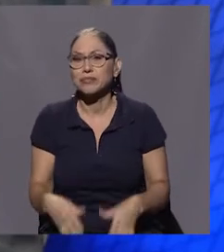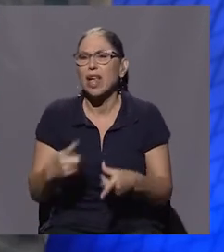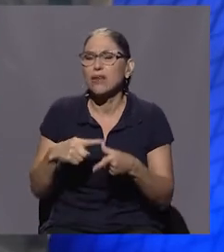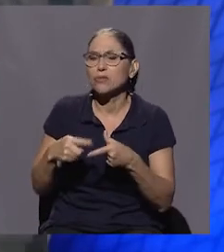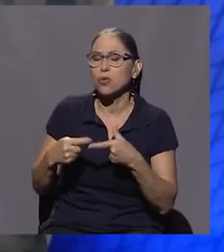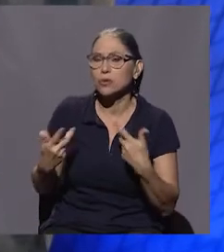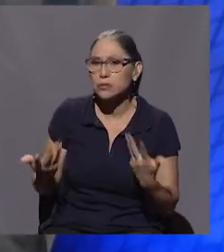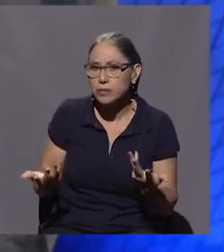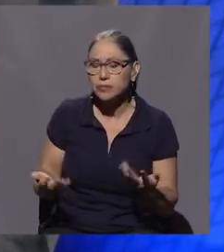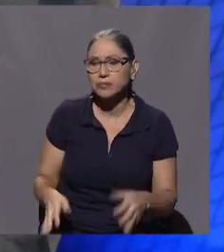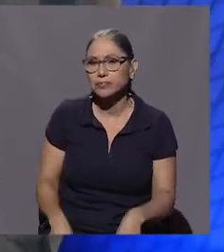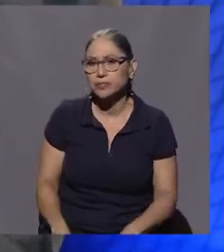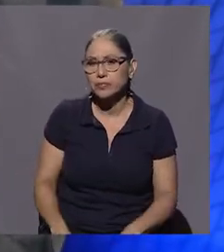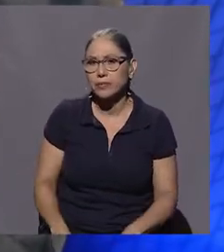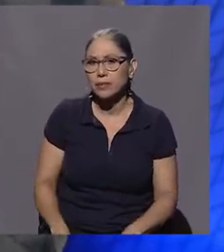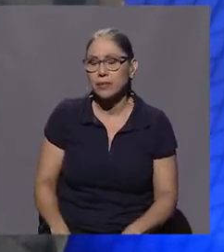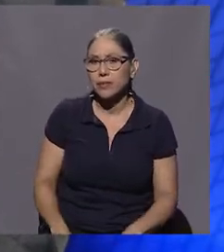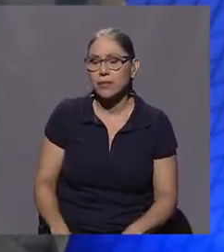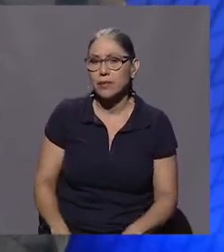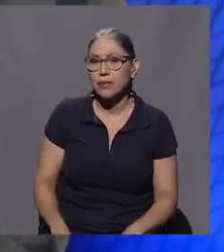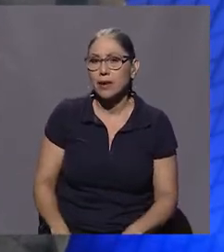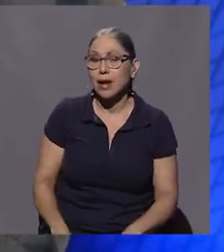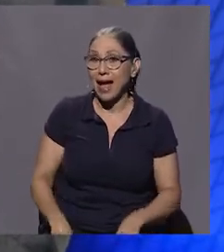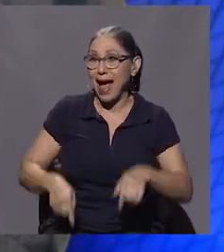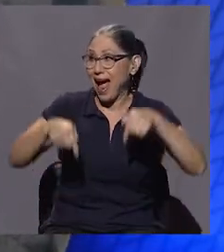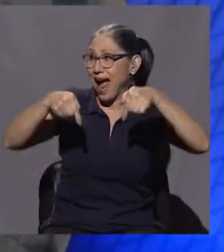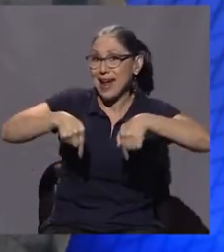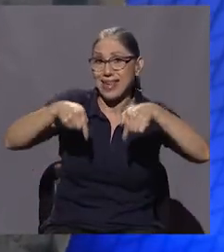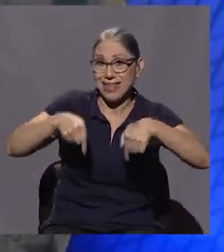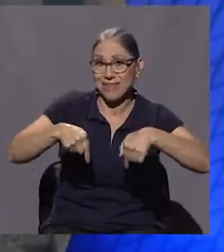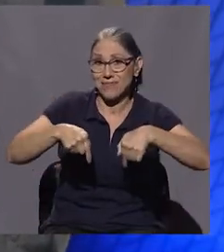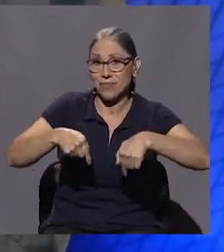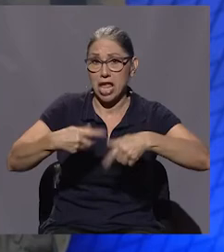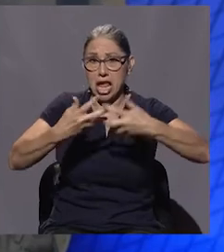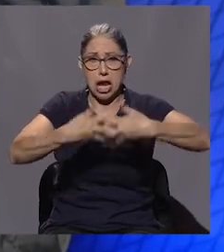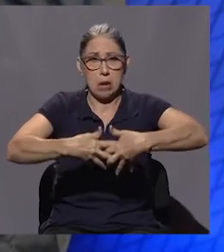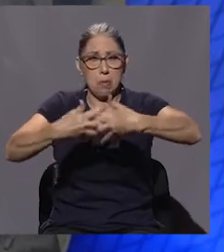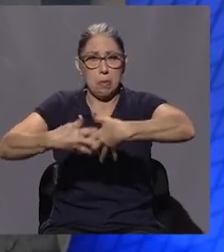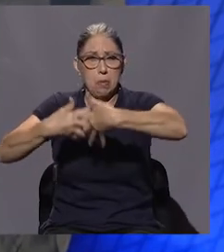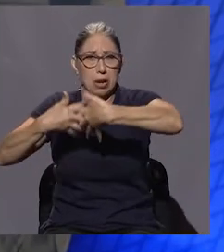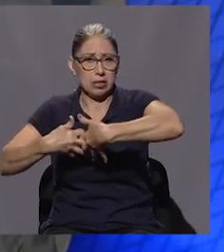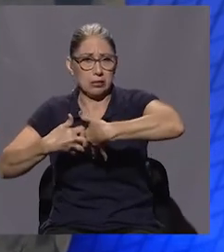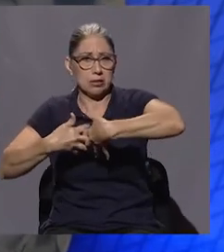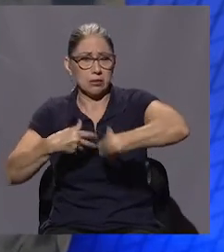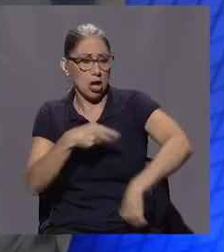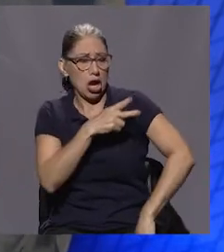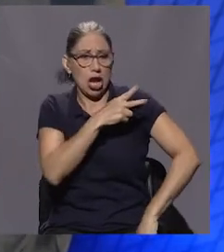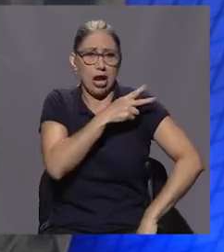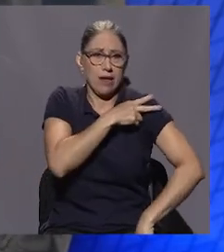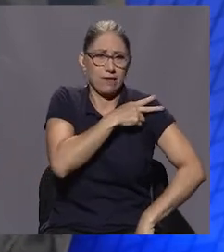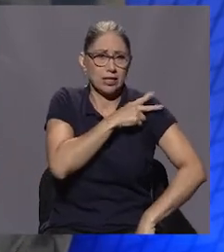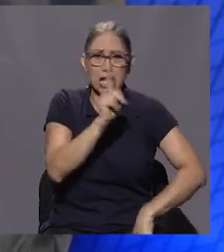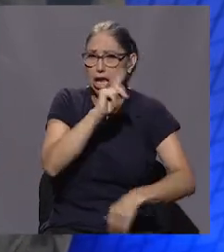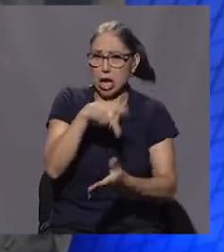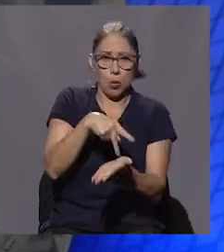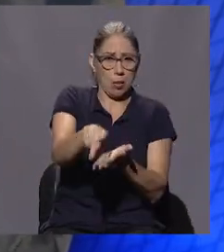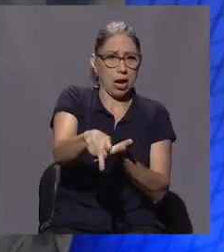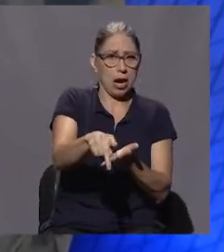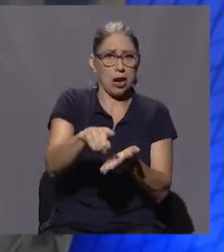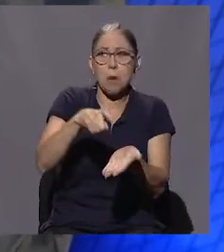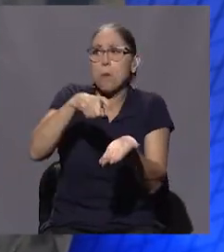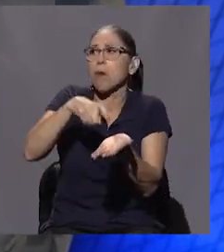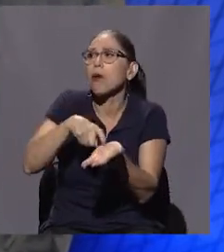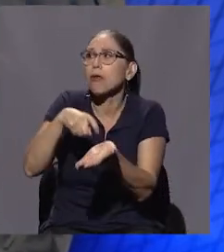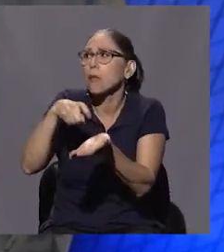Entonces, resulta que aquí a los patrones morosos por años, no por uno, no por